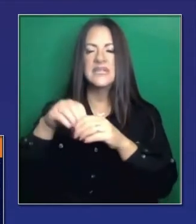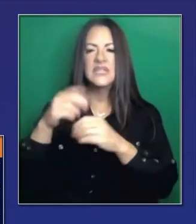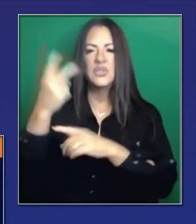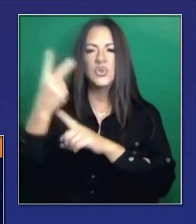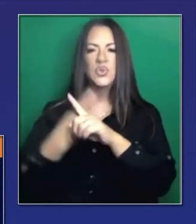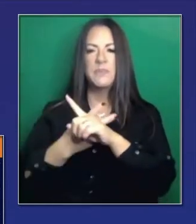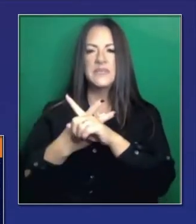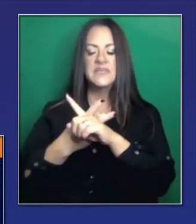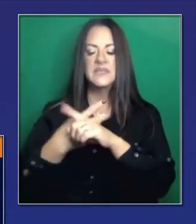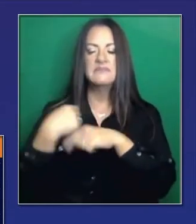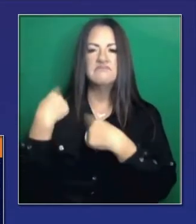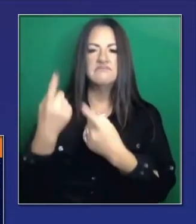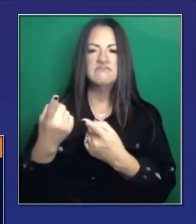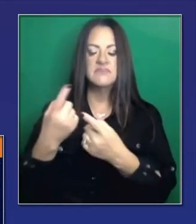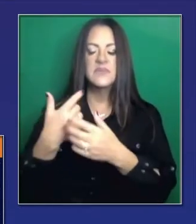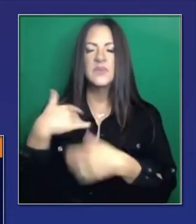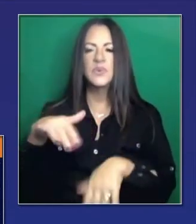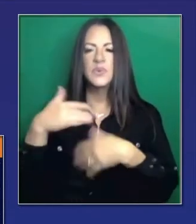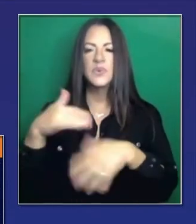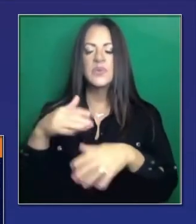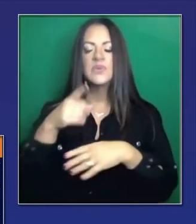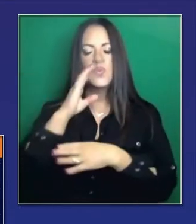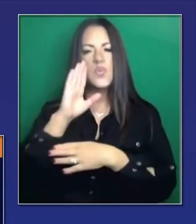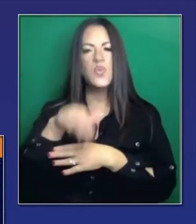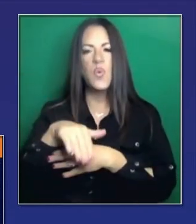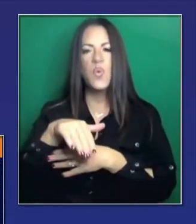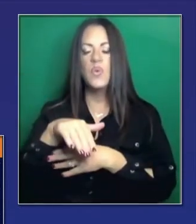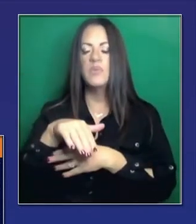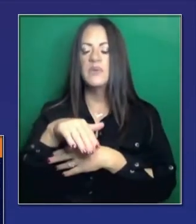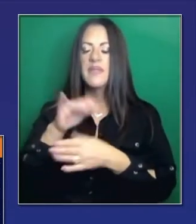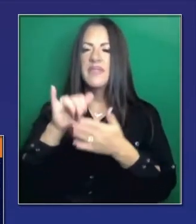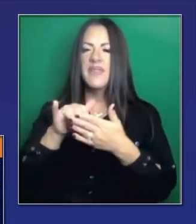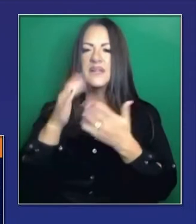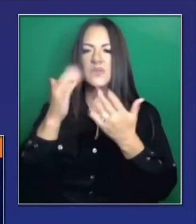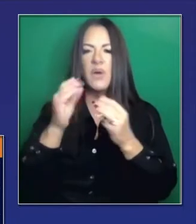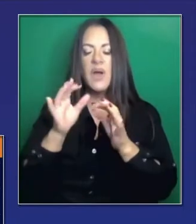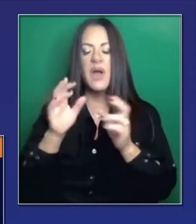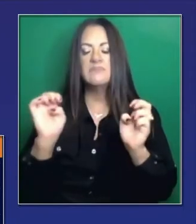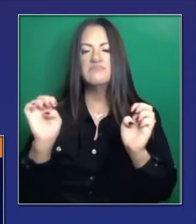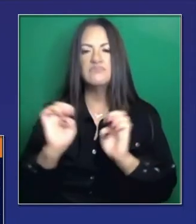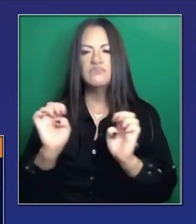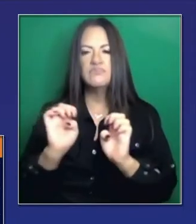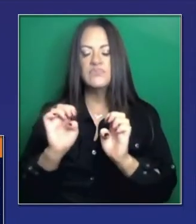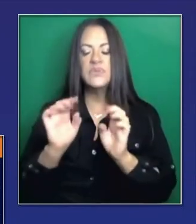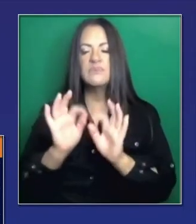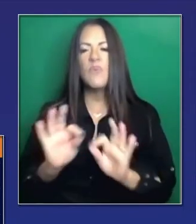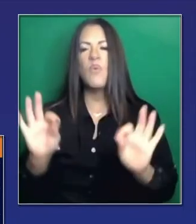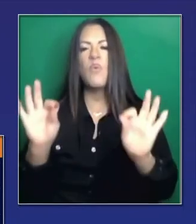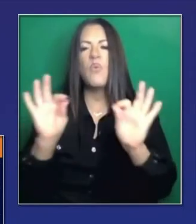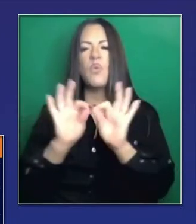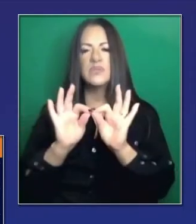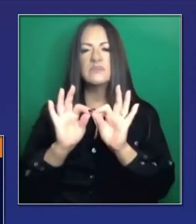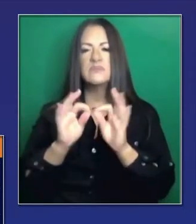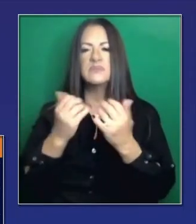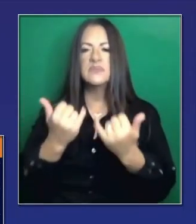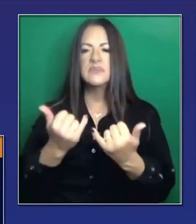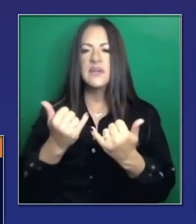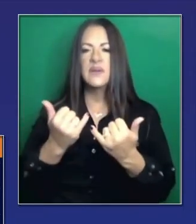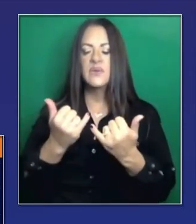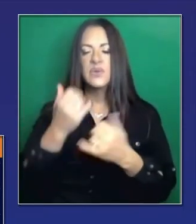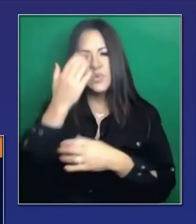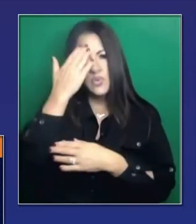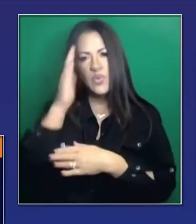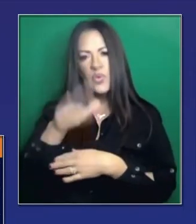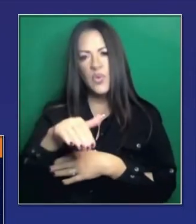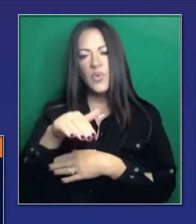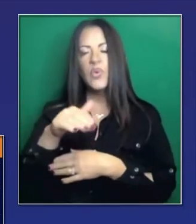tiempo muy breve, un periodo de tiempo muy condensado. Y esto indica la importancia del